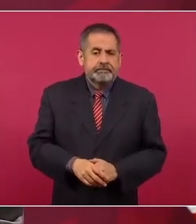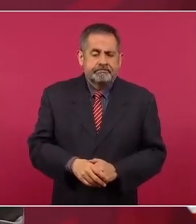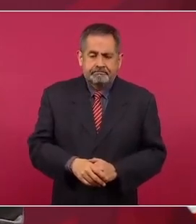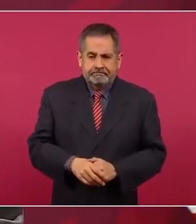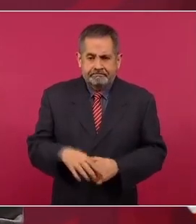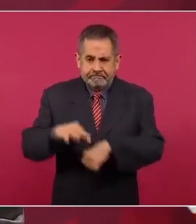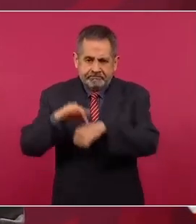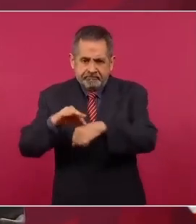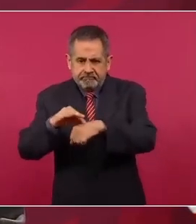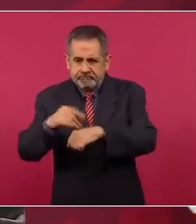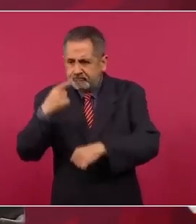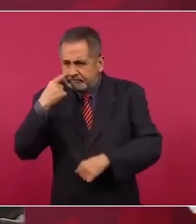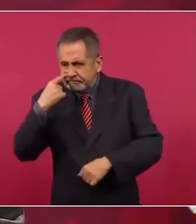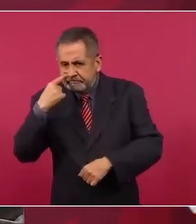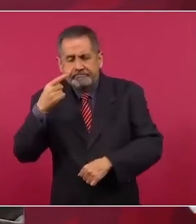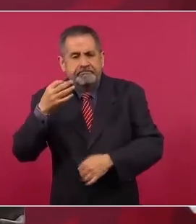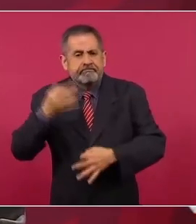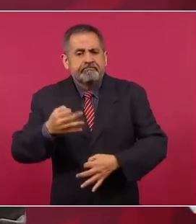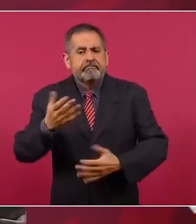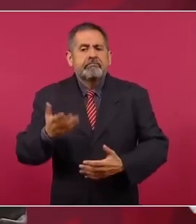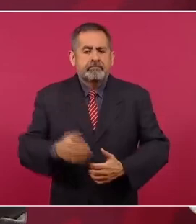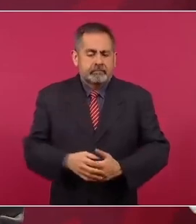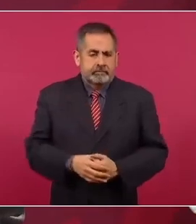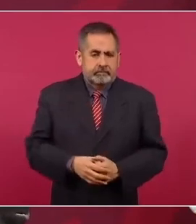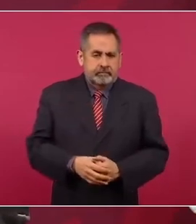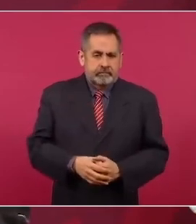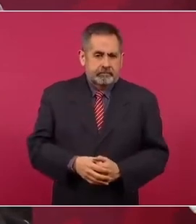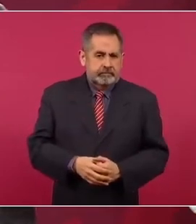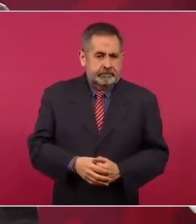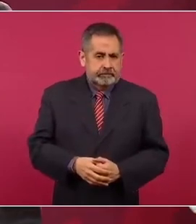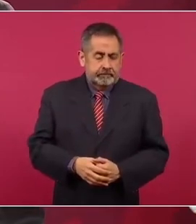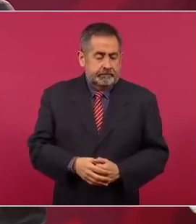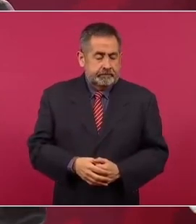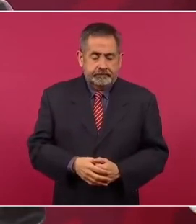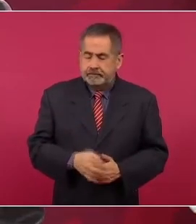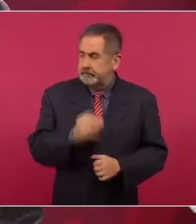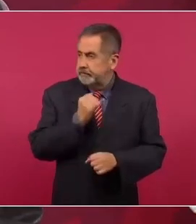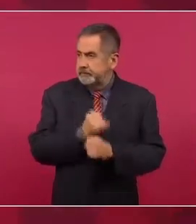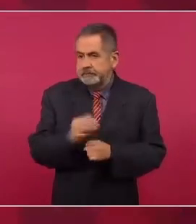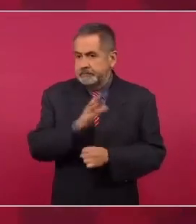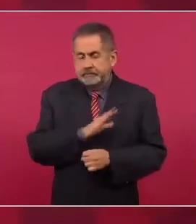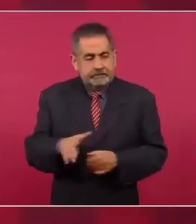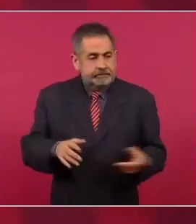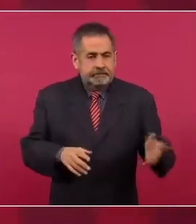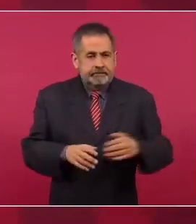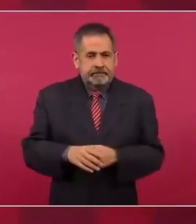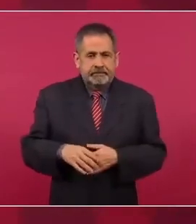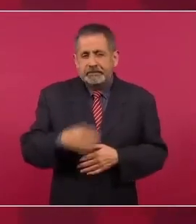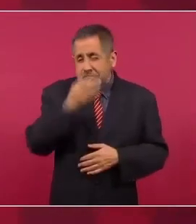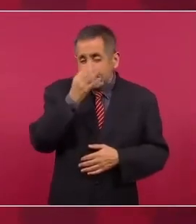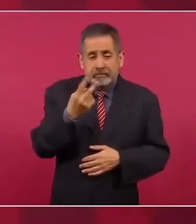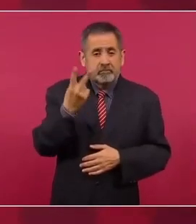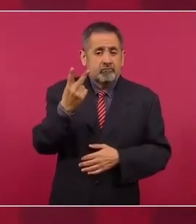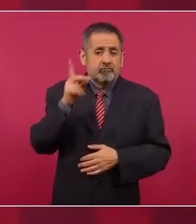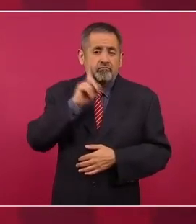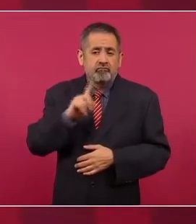hechos increíble, sólo dos mujeres.